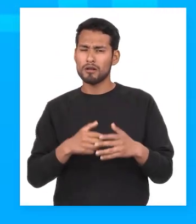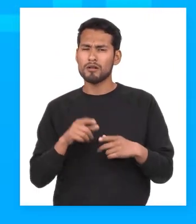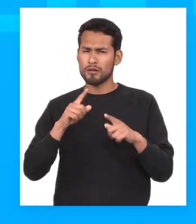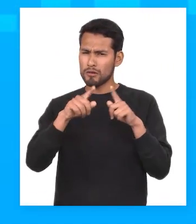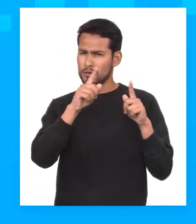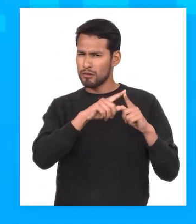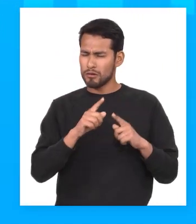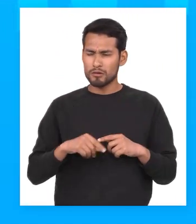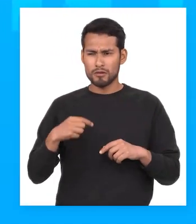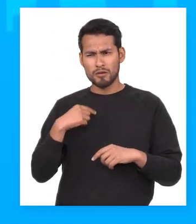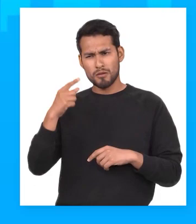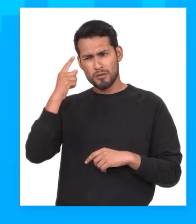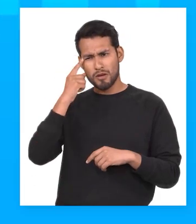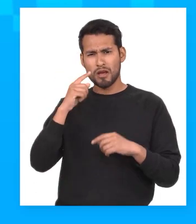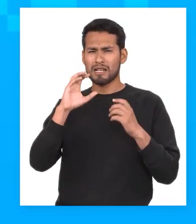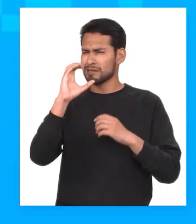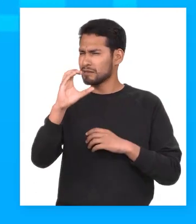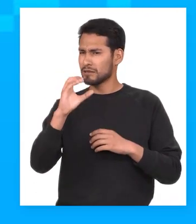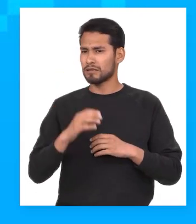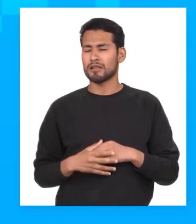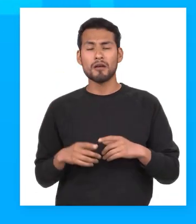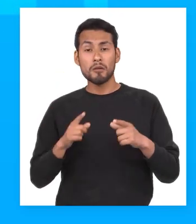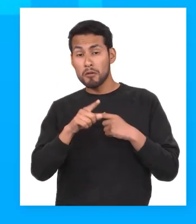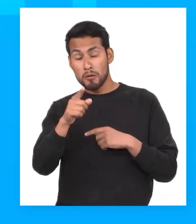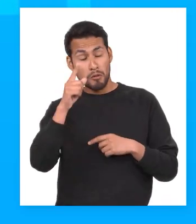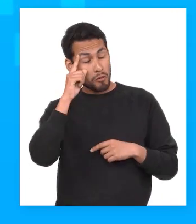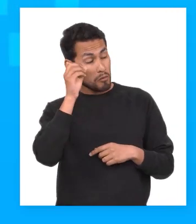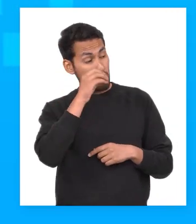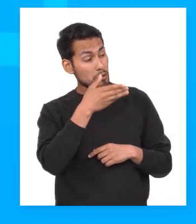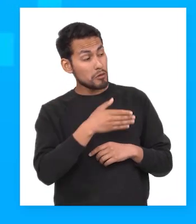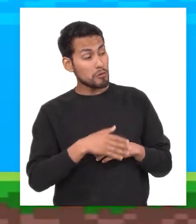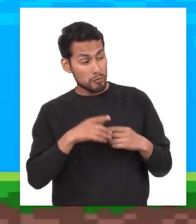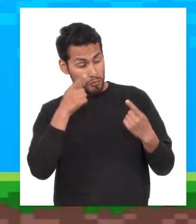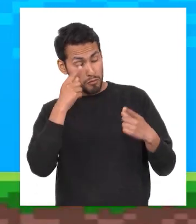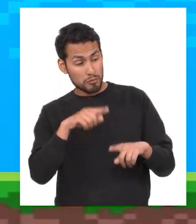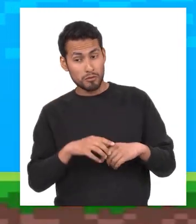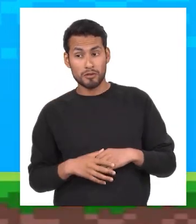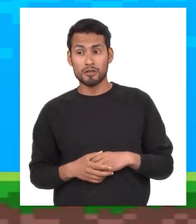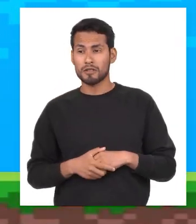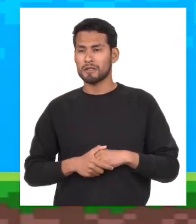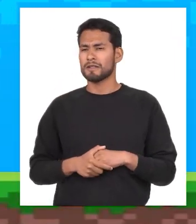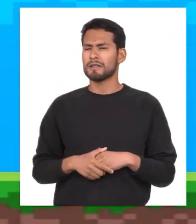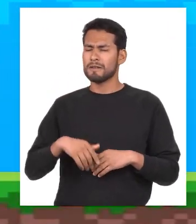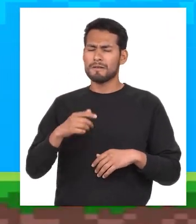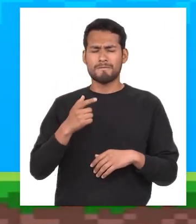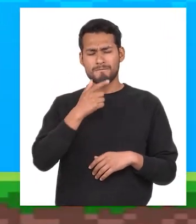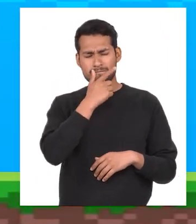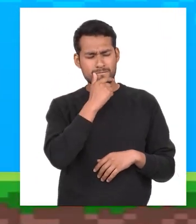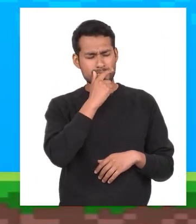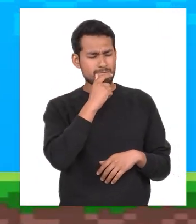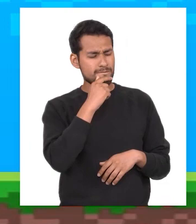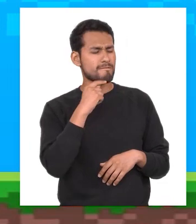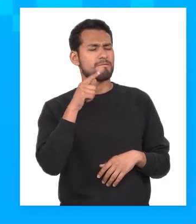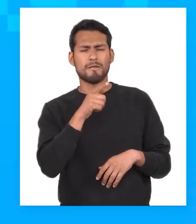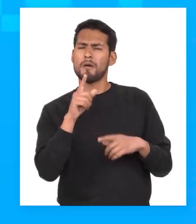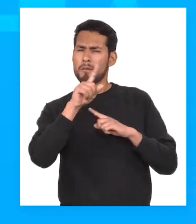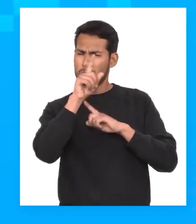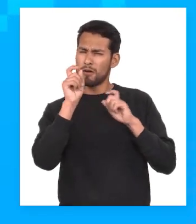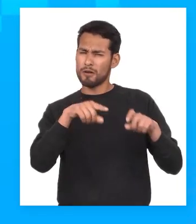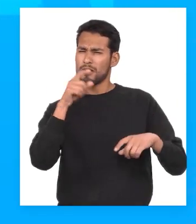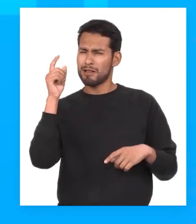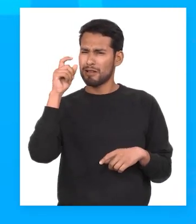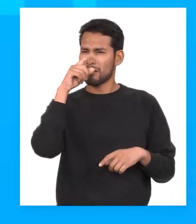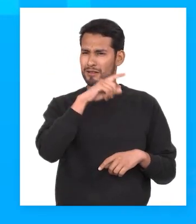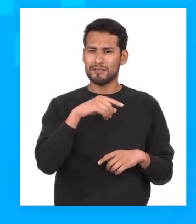alternativa, creo que es la opción C Pero, ¿qué opinas tú, Ángel? ¿Concuerdas conmigo? Esta sin duda es una de las preguntas más